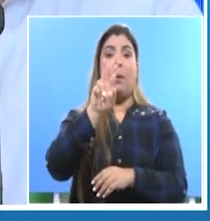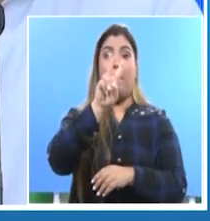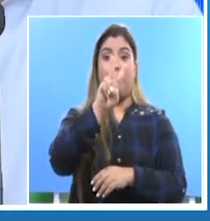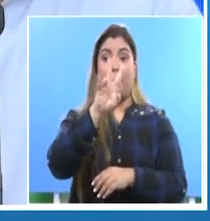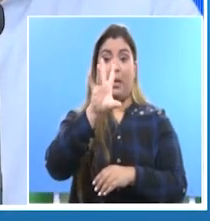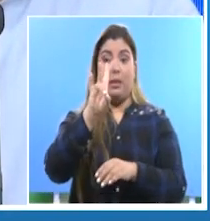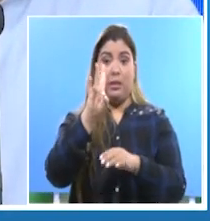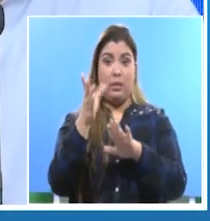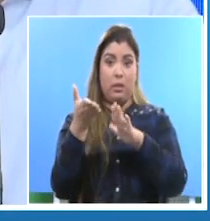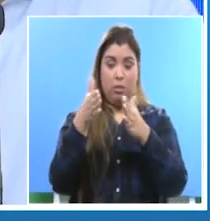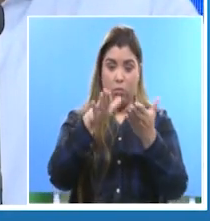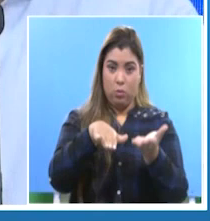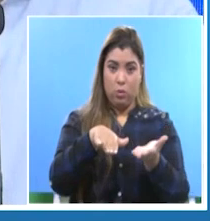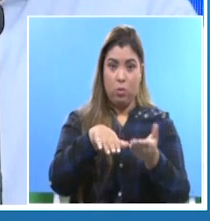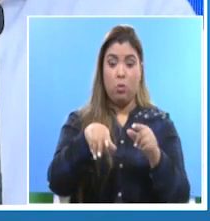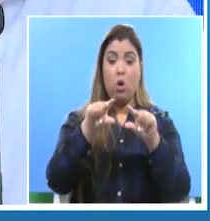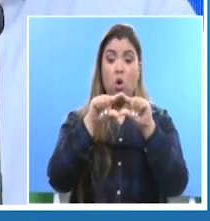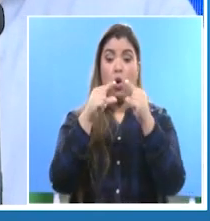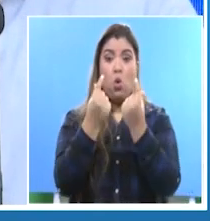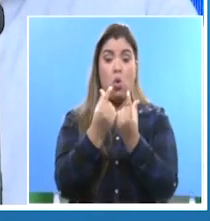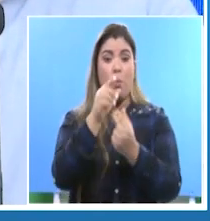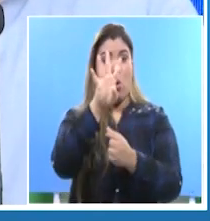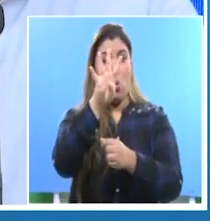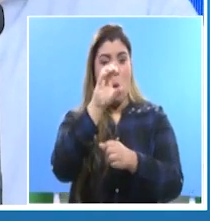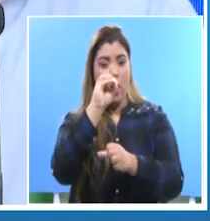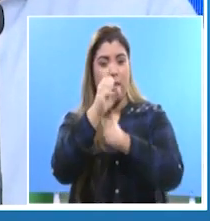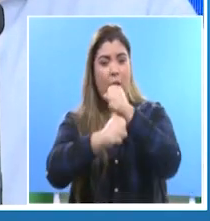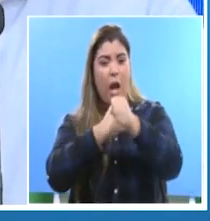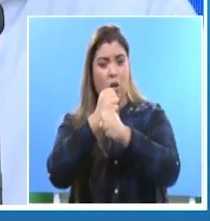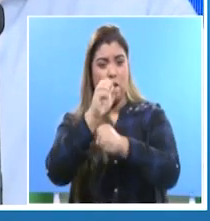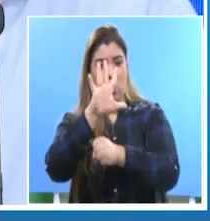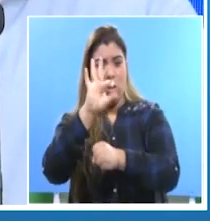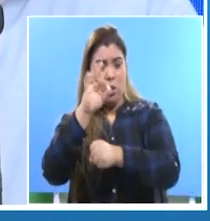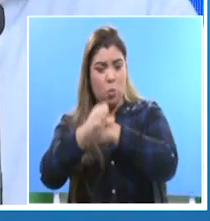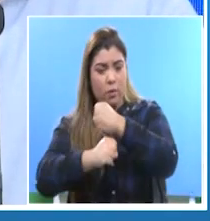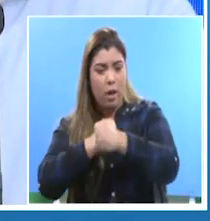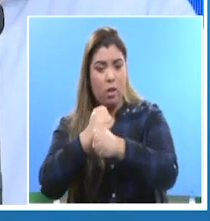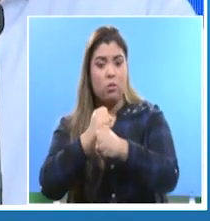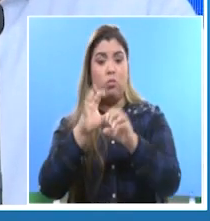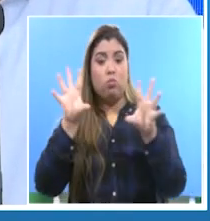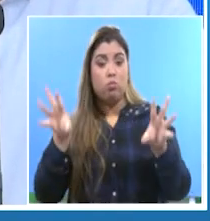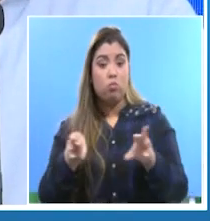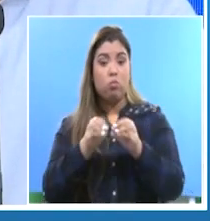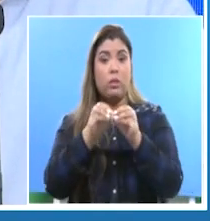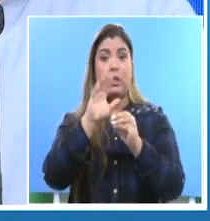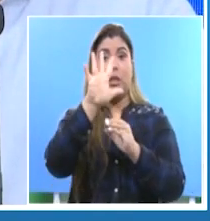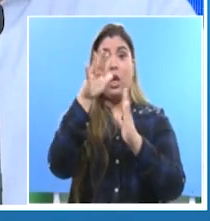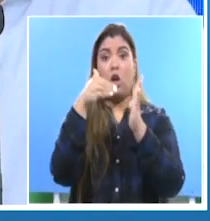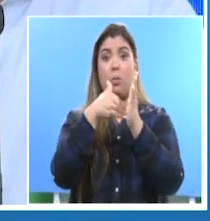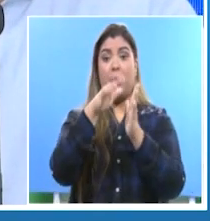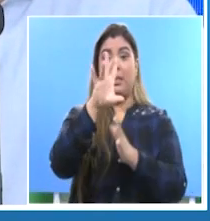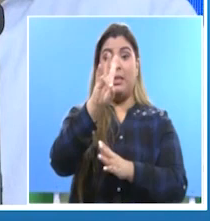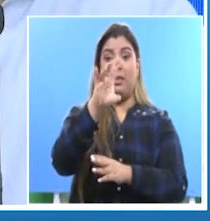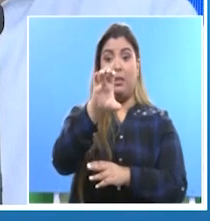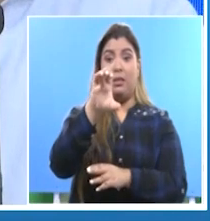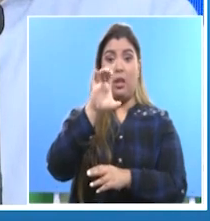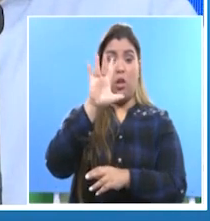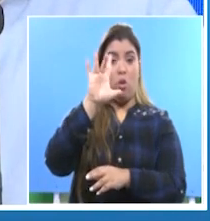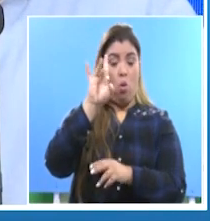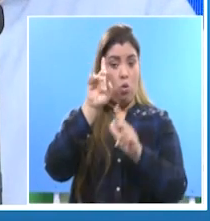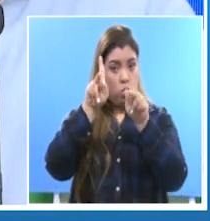fallecimientos. En el grupo de 40 a 59 años, tenemos un acumulado de 5.708 casos